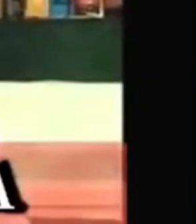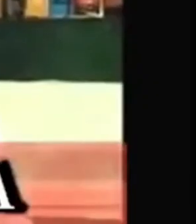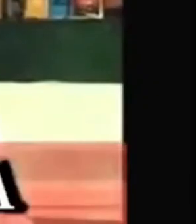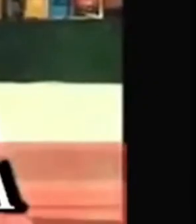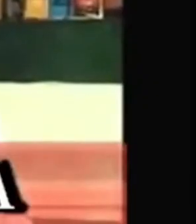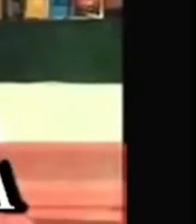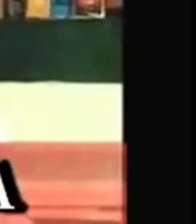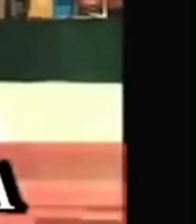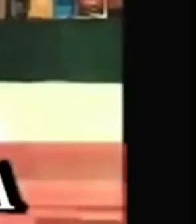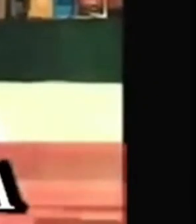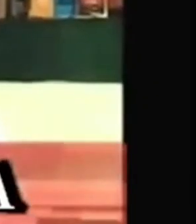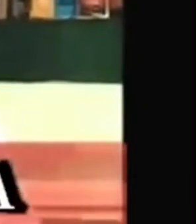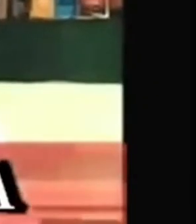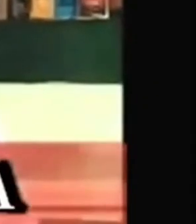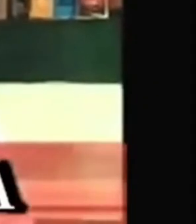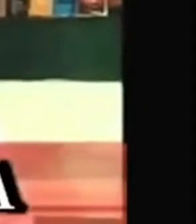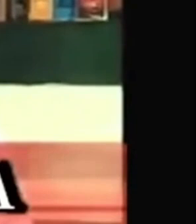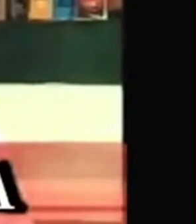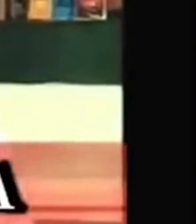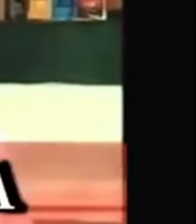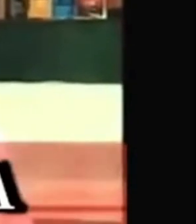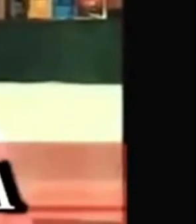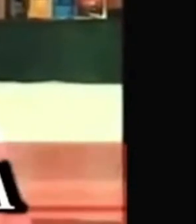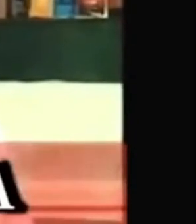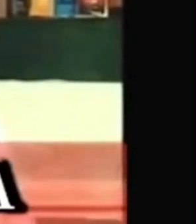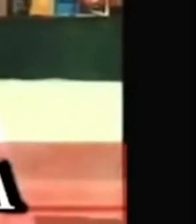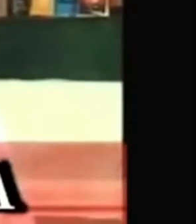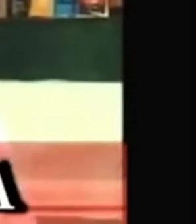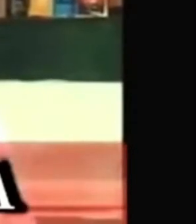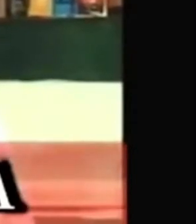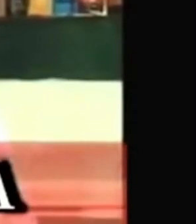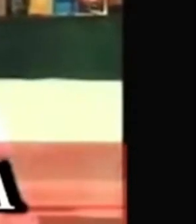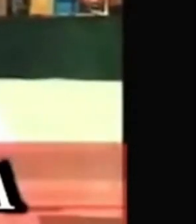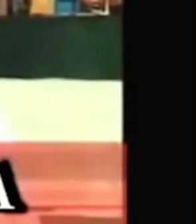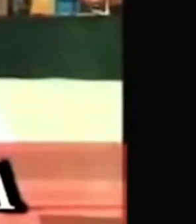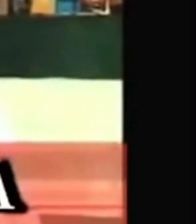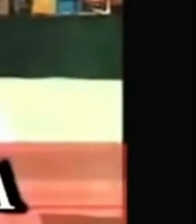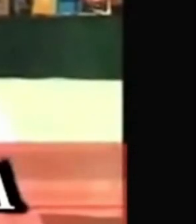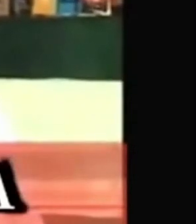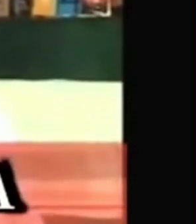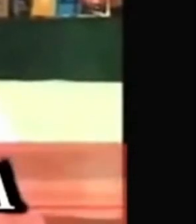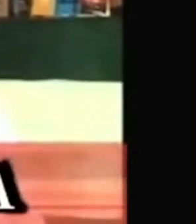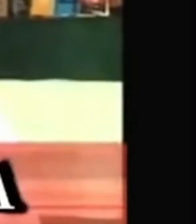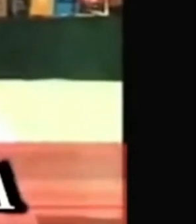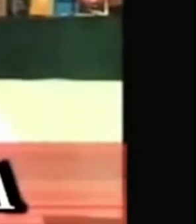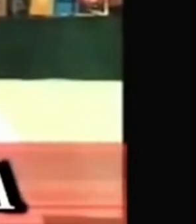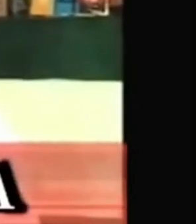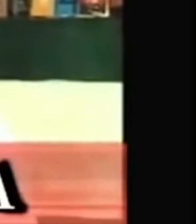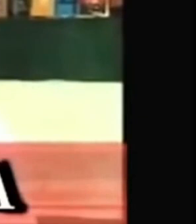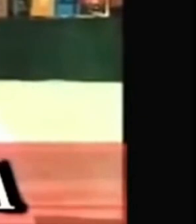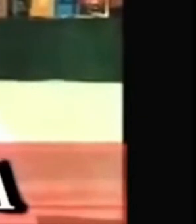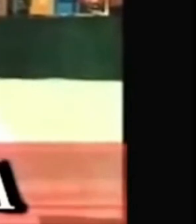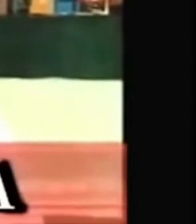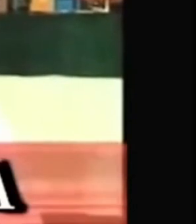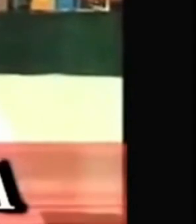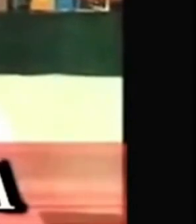de 40 a 50 viajes porque la empresa nos exigía nos exigía hacer 30 mil toneladas a todos los compañeros